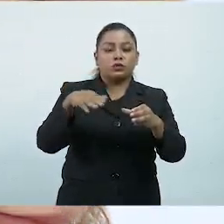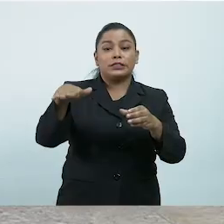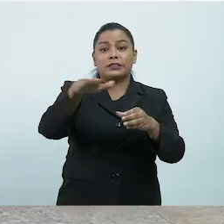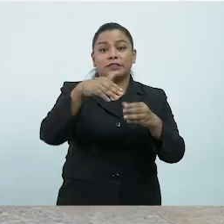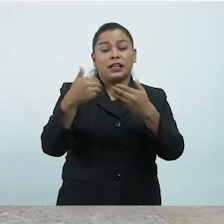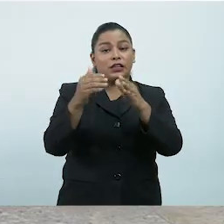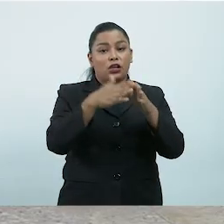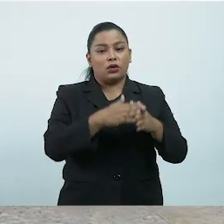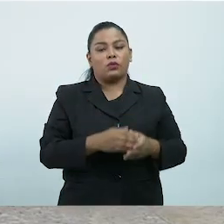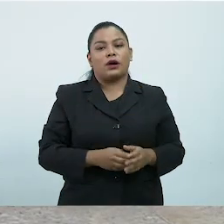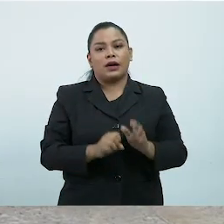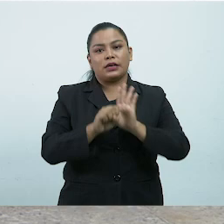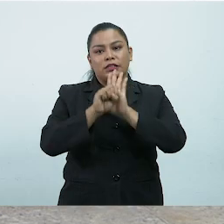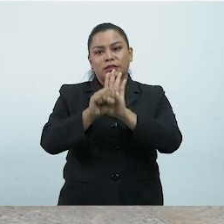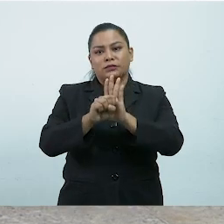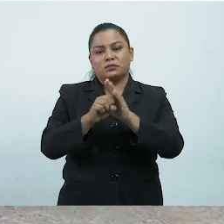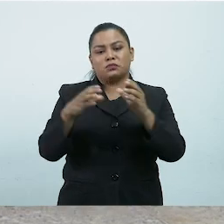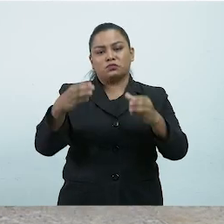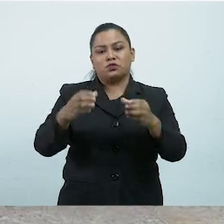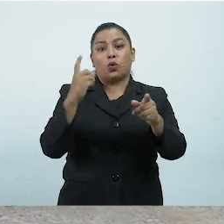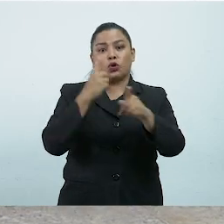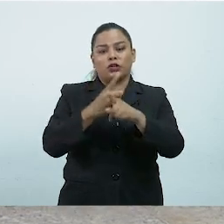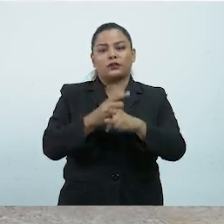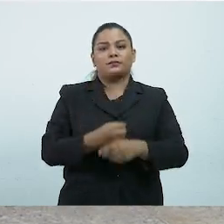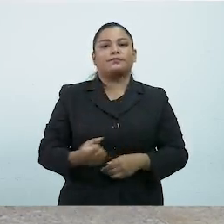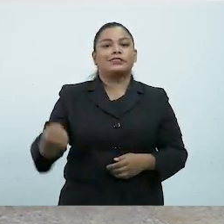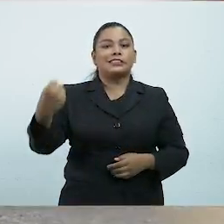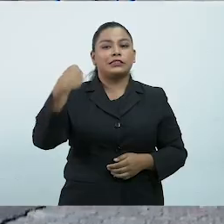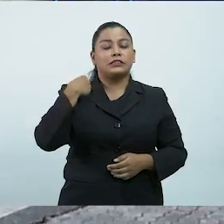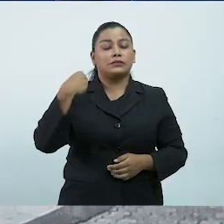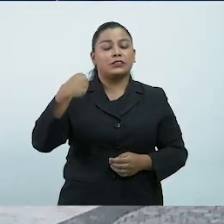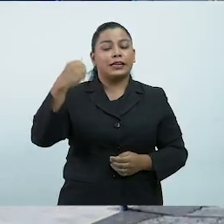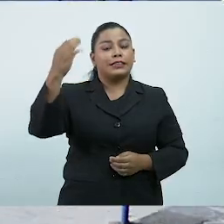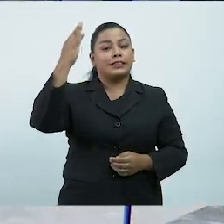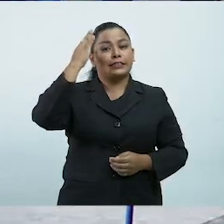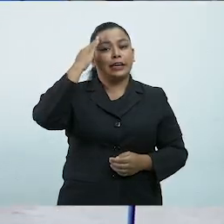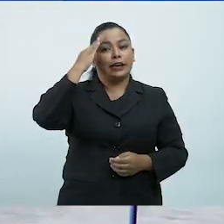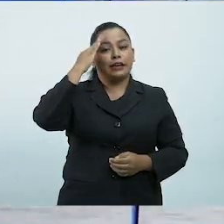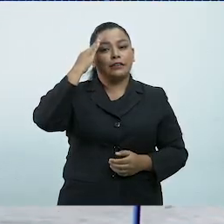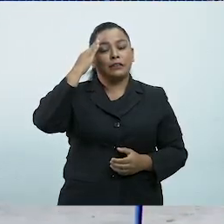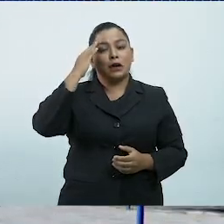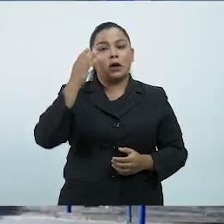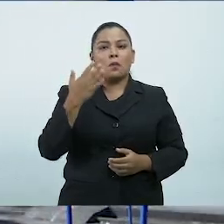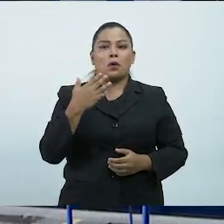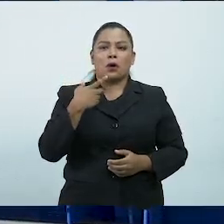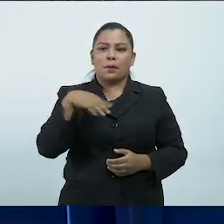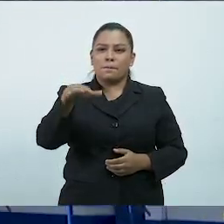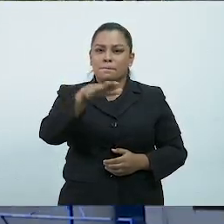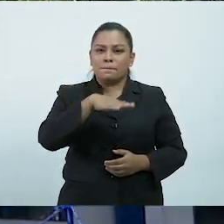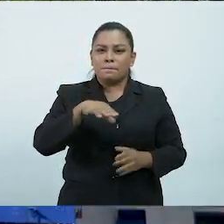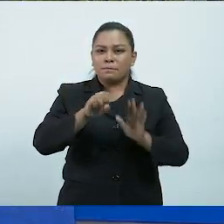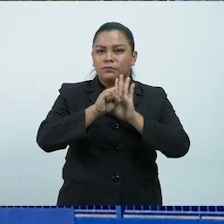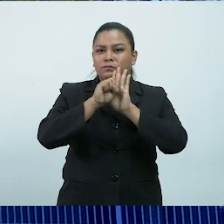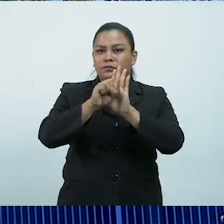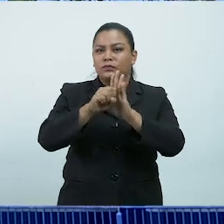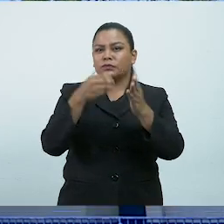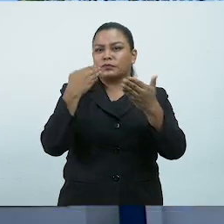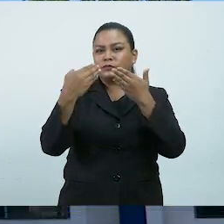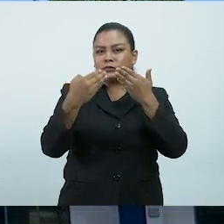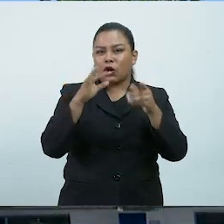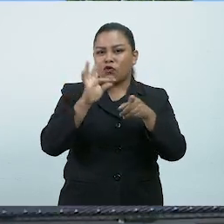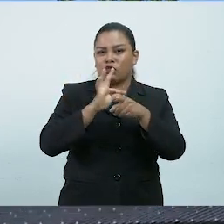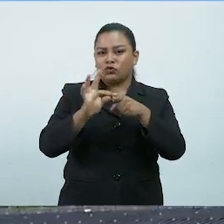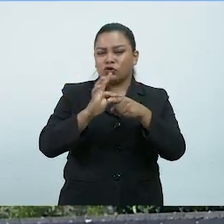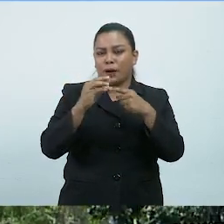así como su señalización Es muy importante que tengamos una señalética de los espacios y objetos que tendrán una